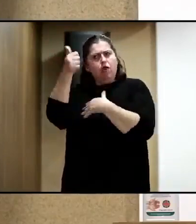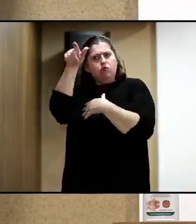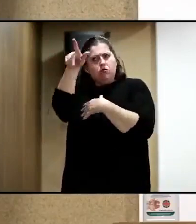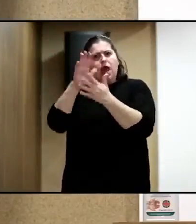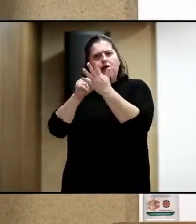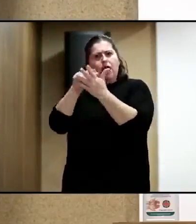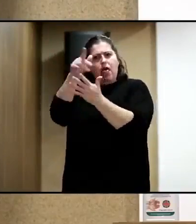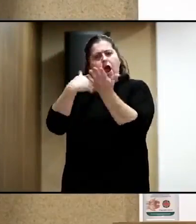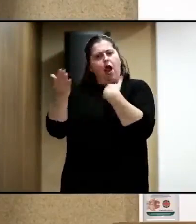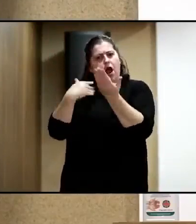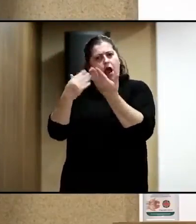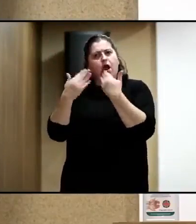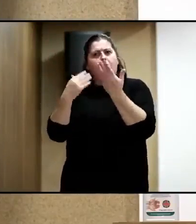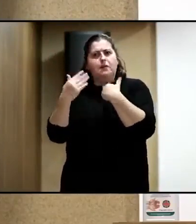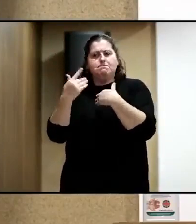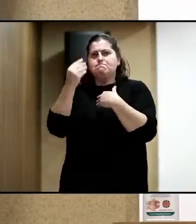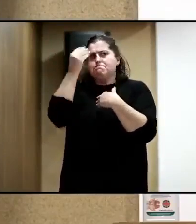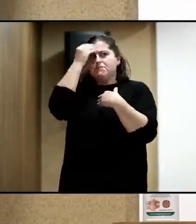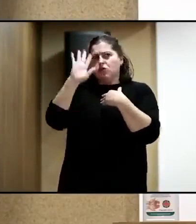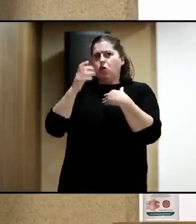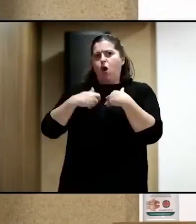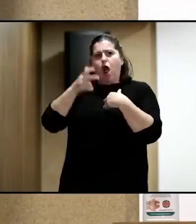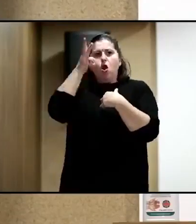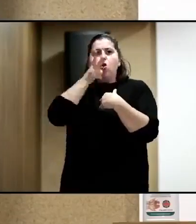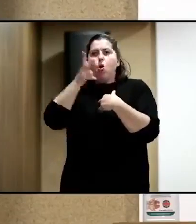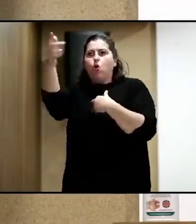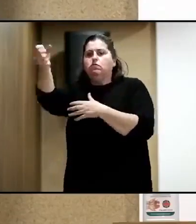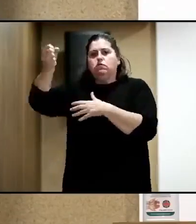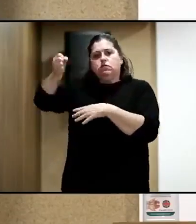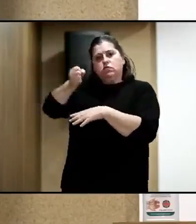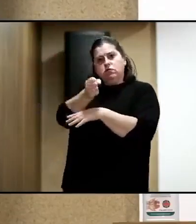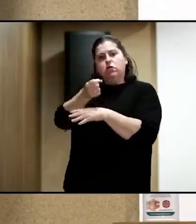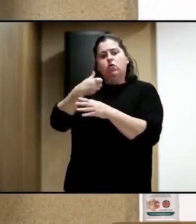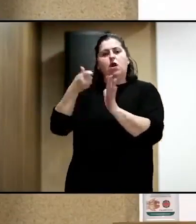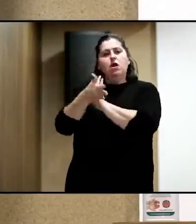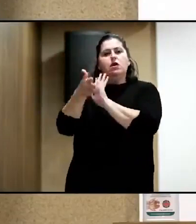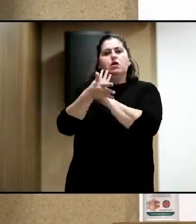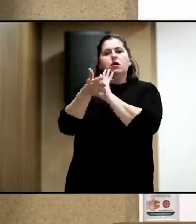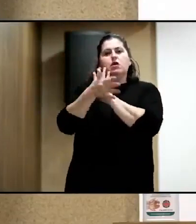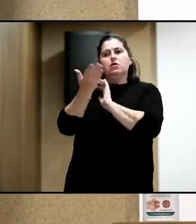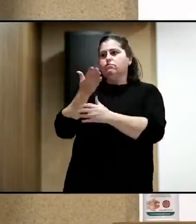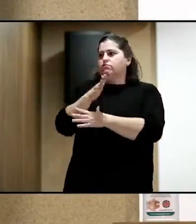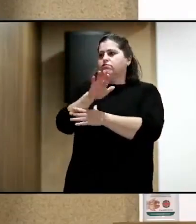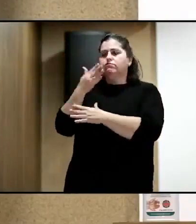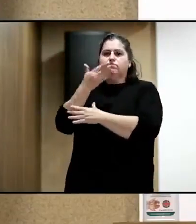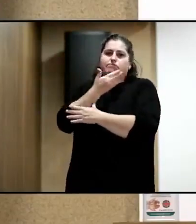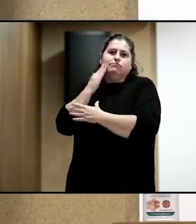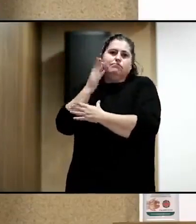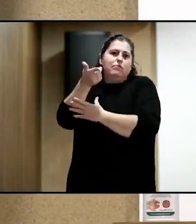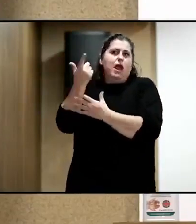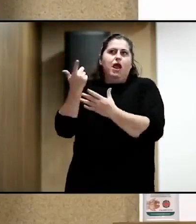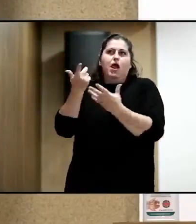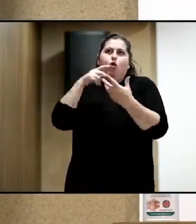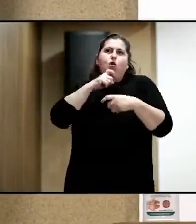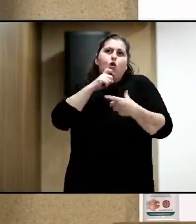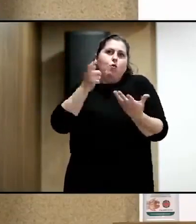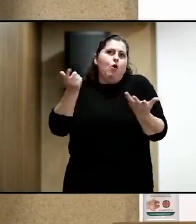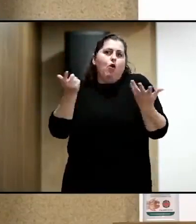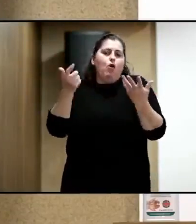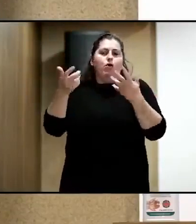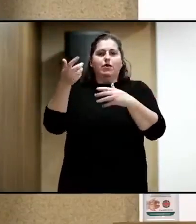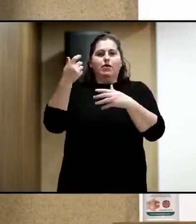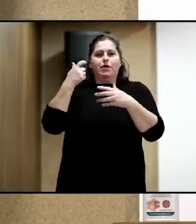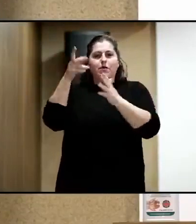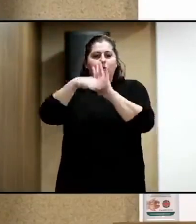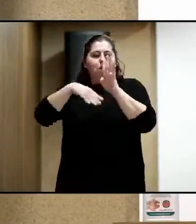y, bueno, creo que es todo un lujo, pues, tenerlo aquí y que nos cuente cómo están acometiendo todos estos proyectos de accesibilidad dentro de